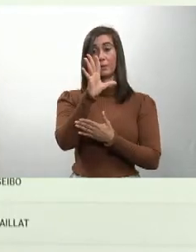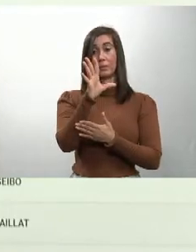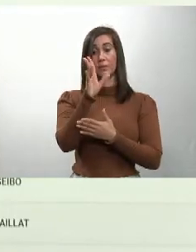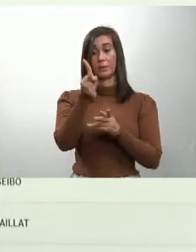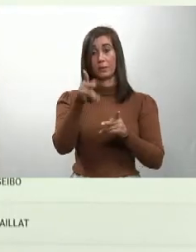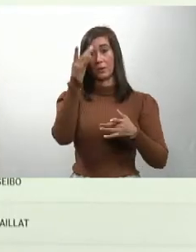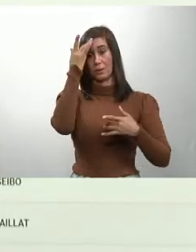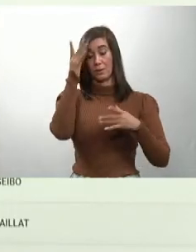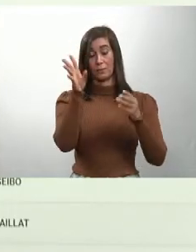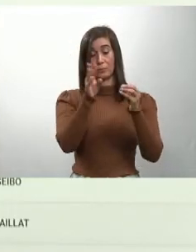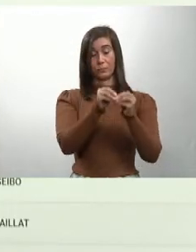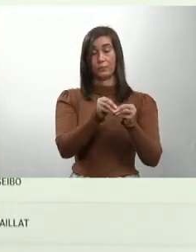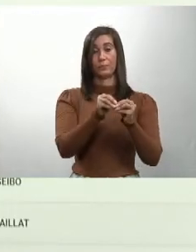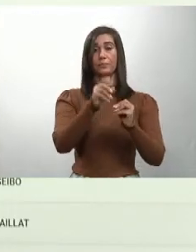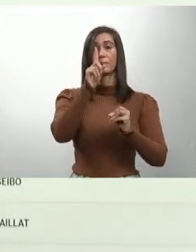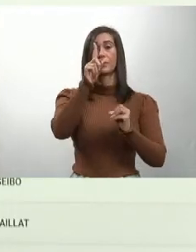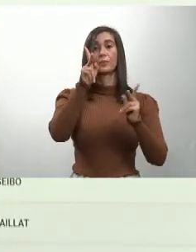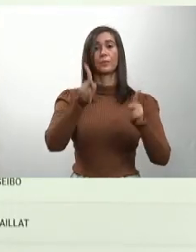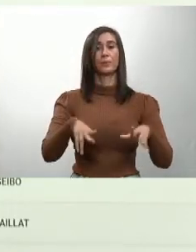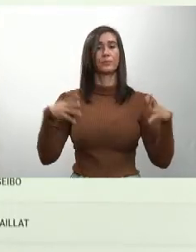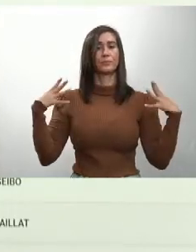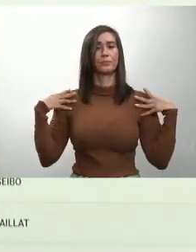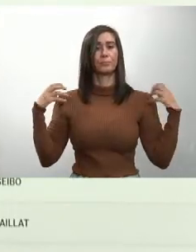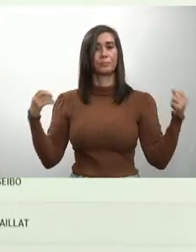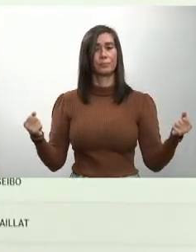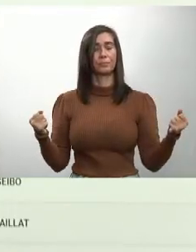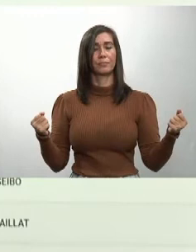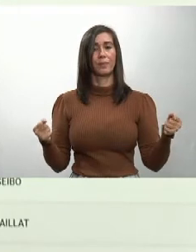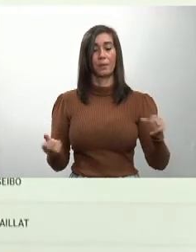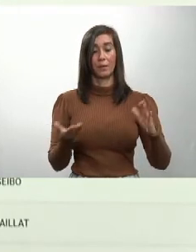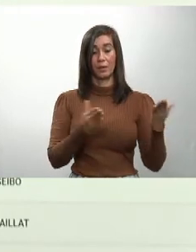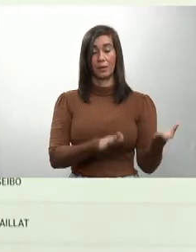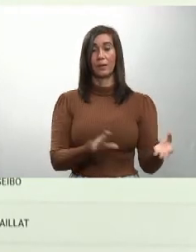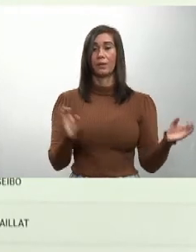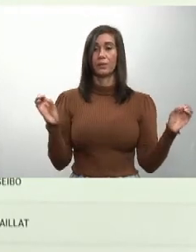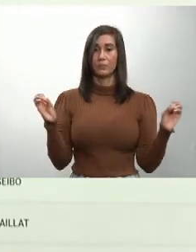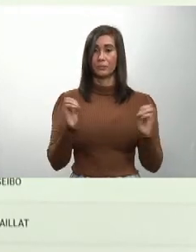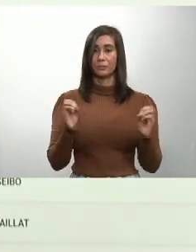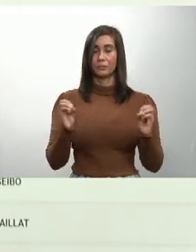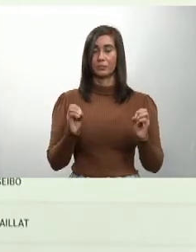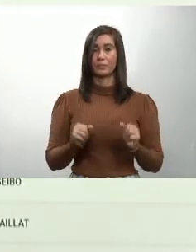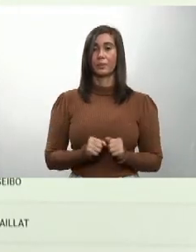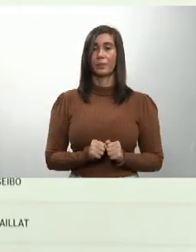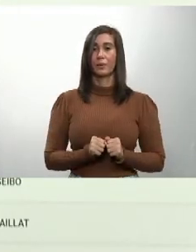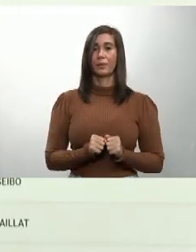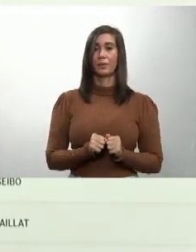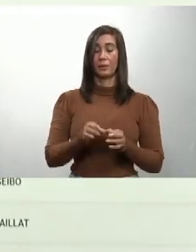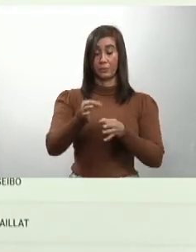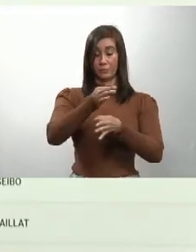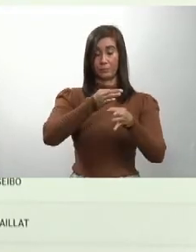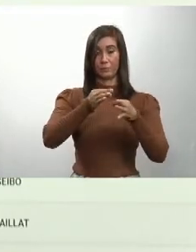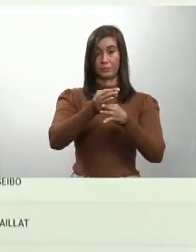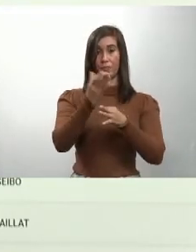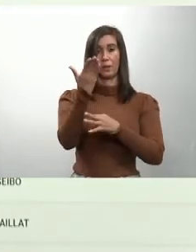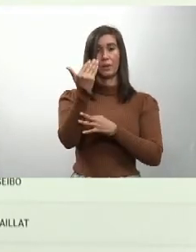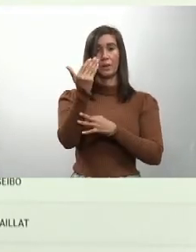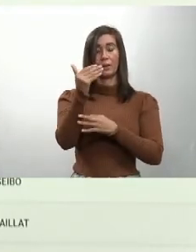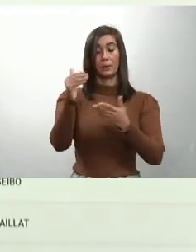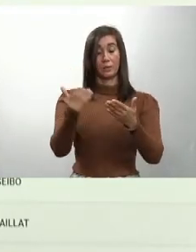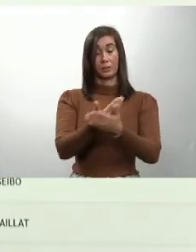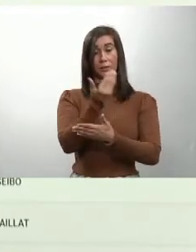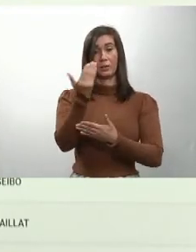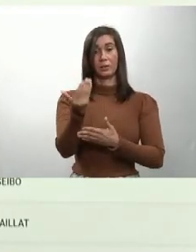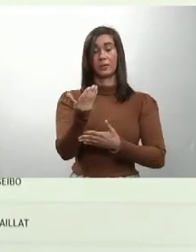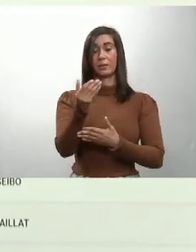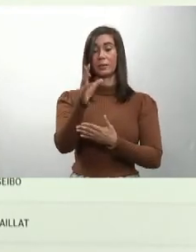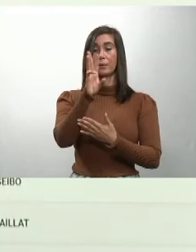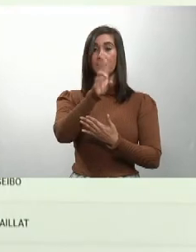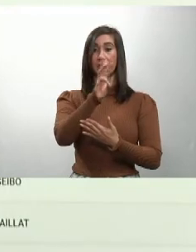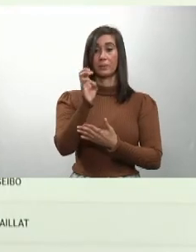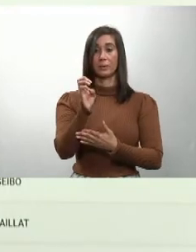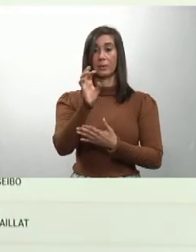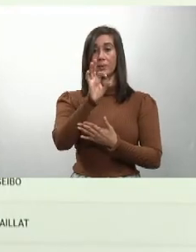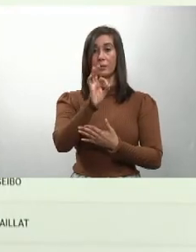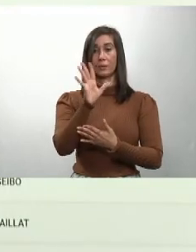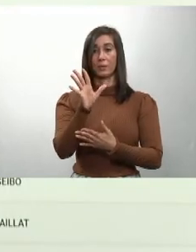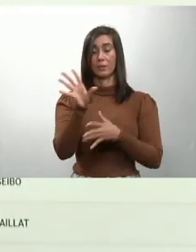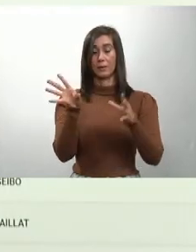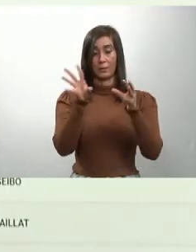695